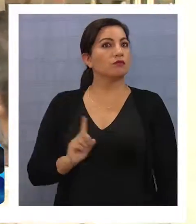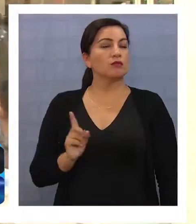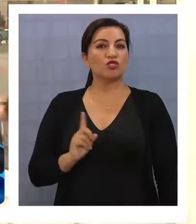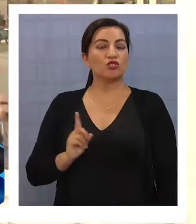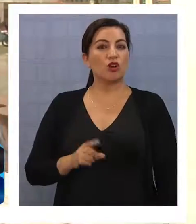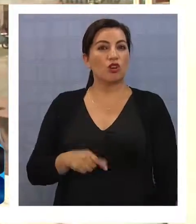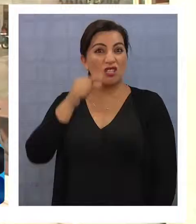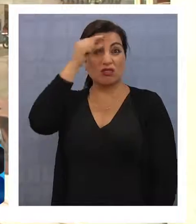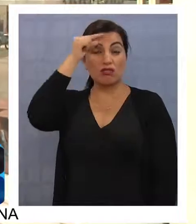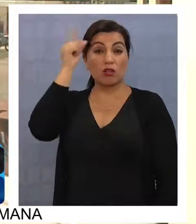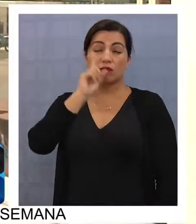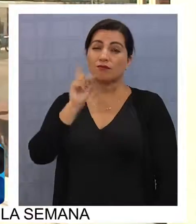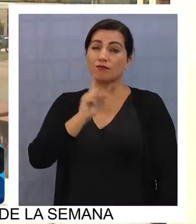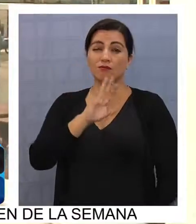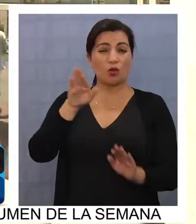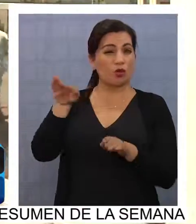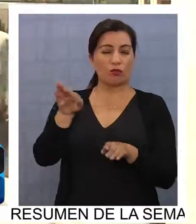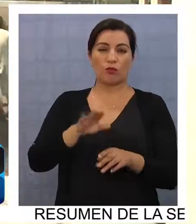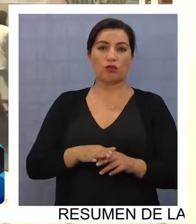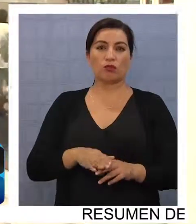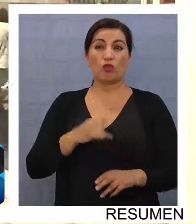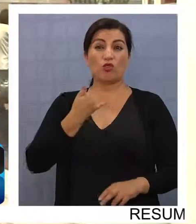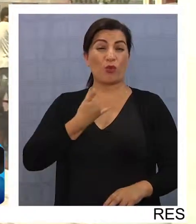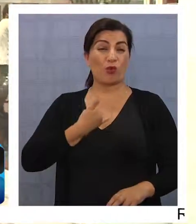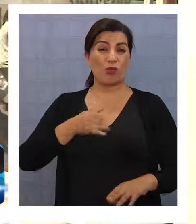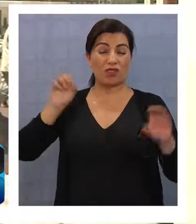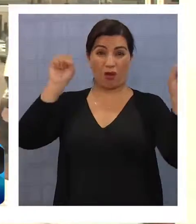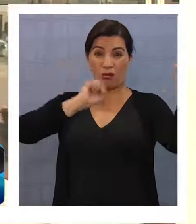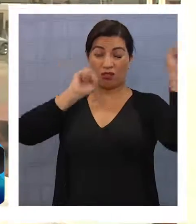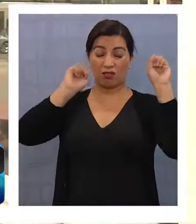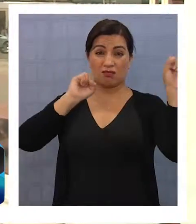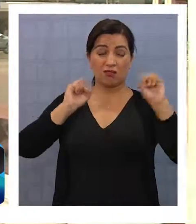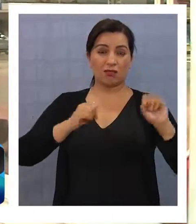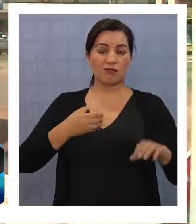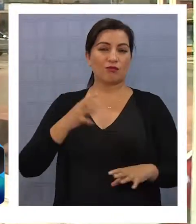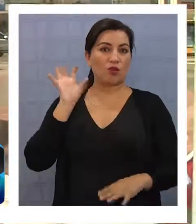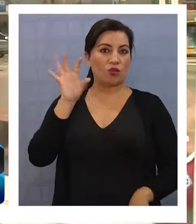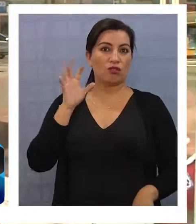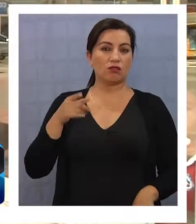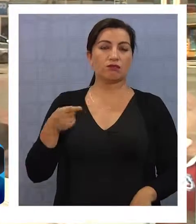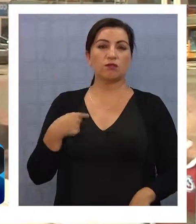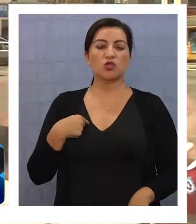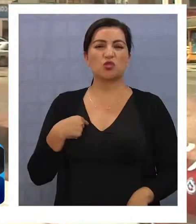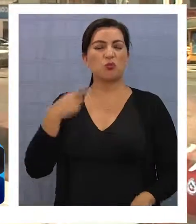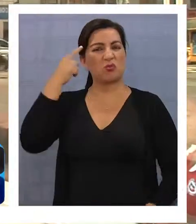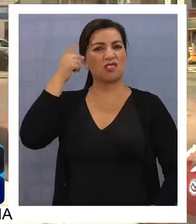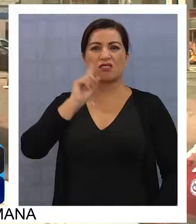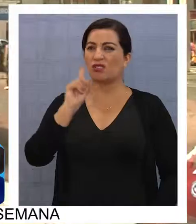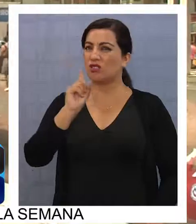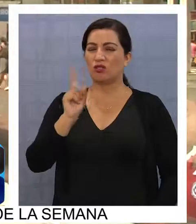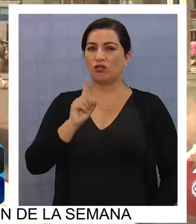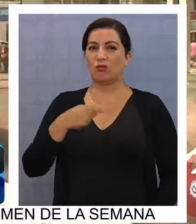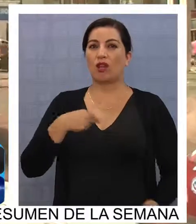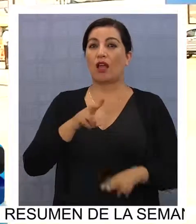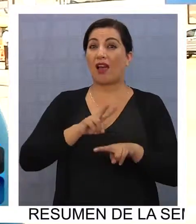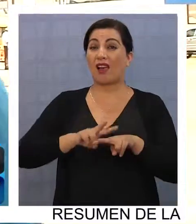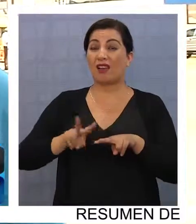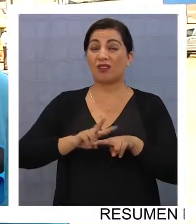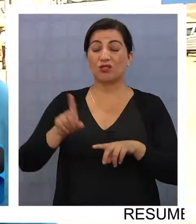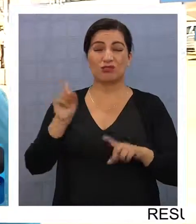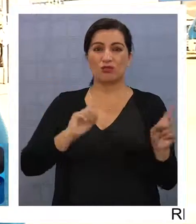del señor Soria, no me gusta meterme mucho en política, pero opino que no debería hacerlo, porque pienso que no ha hecho las cosas bien.